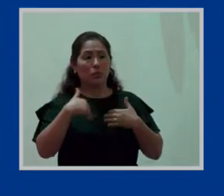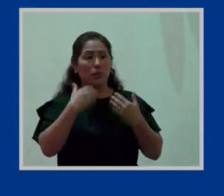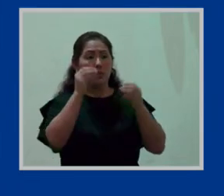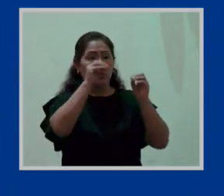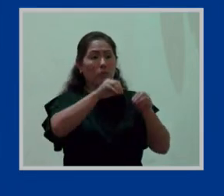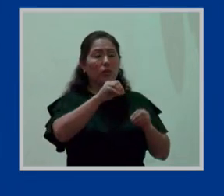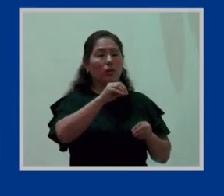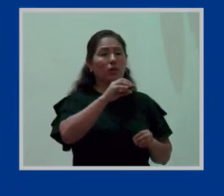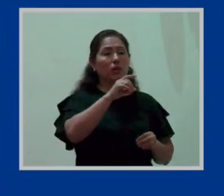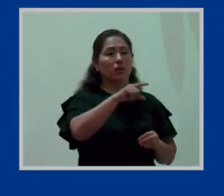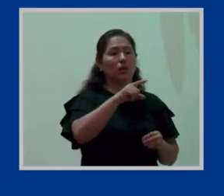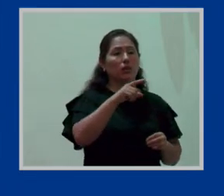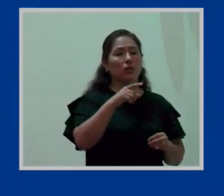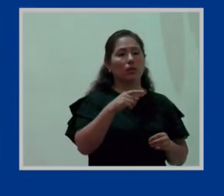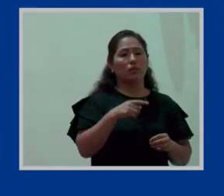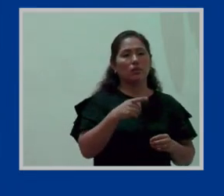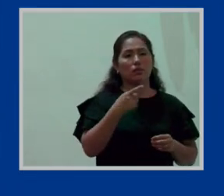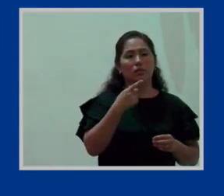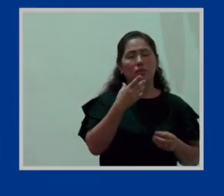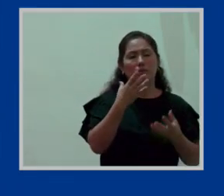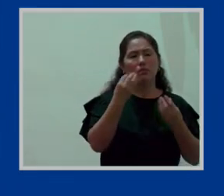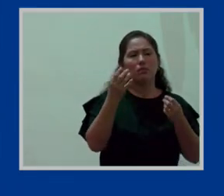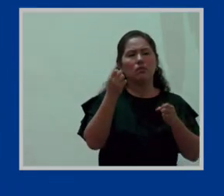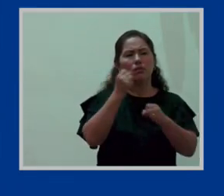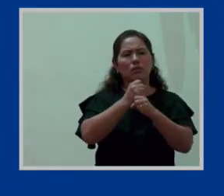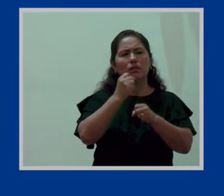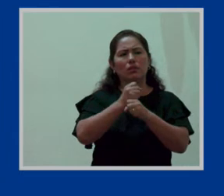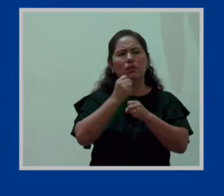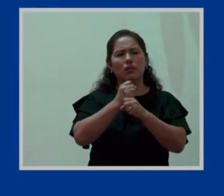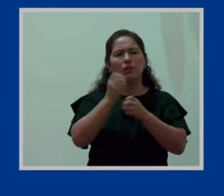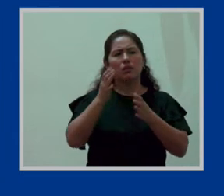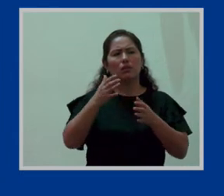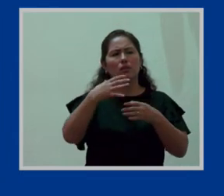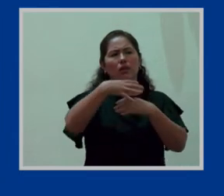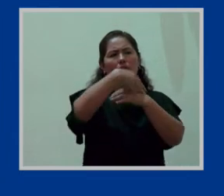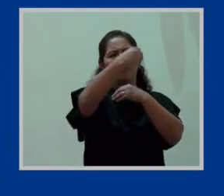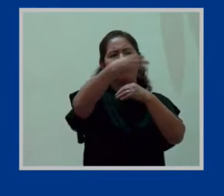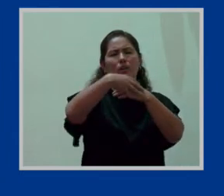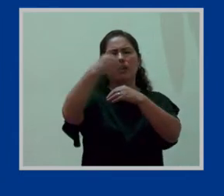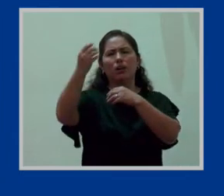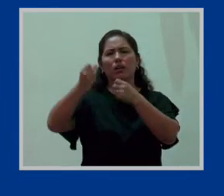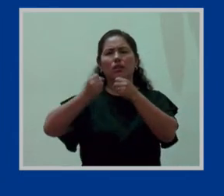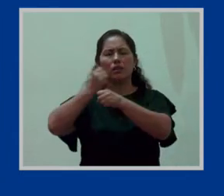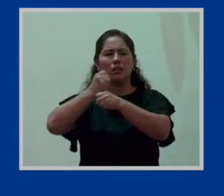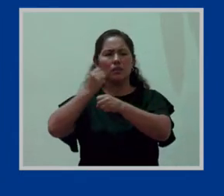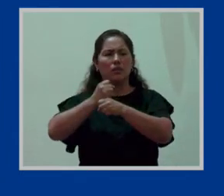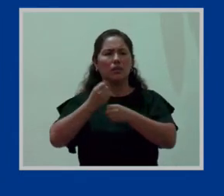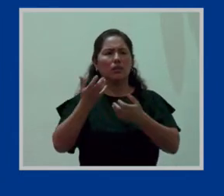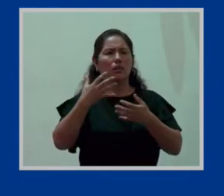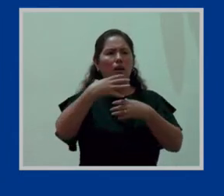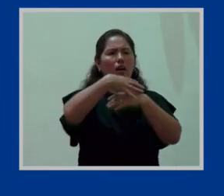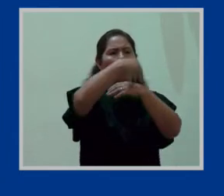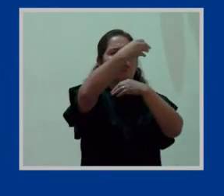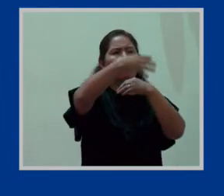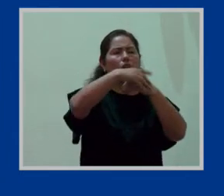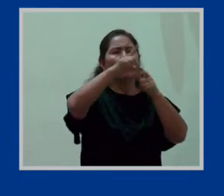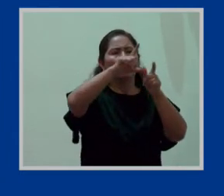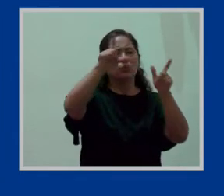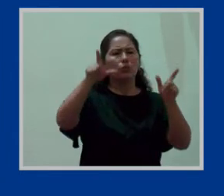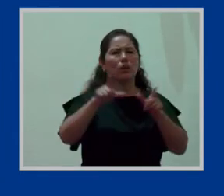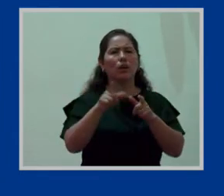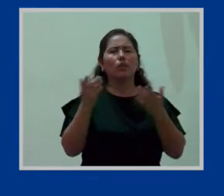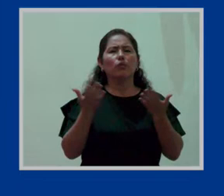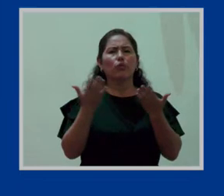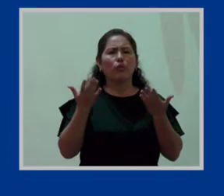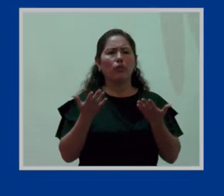trabaja en la calle sería un ¿cómo sería la casa? la calle se debería jugar el cuadro